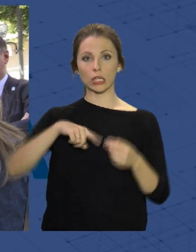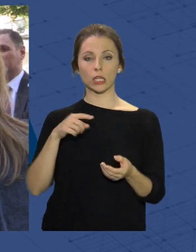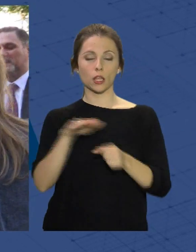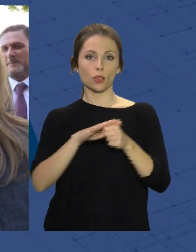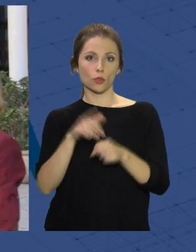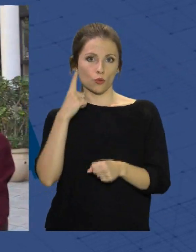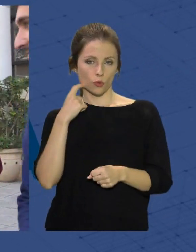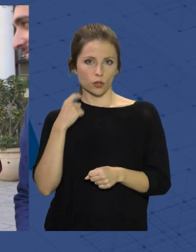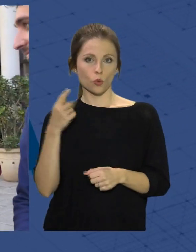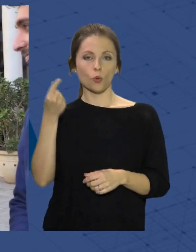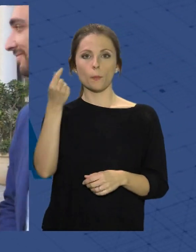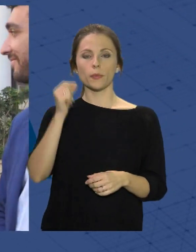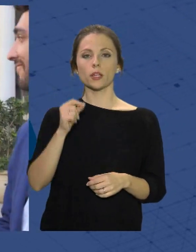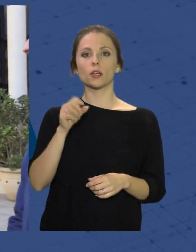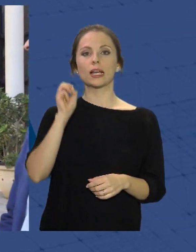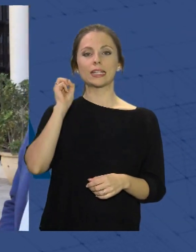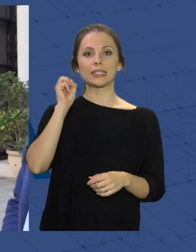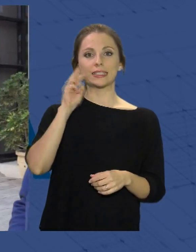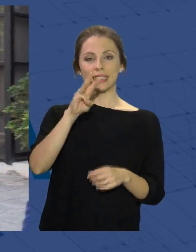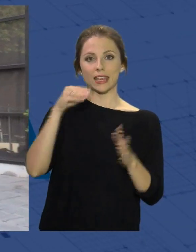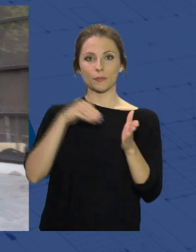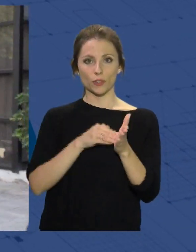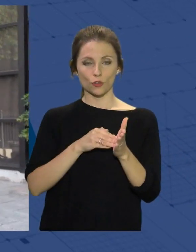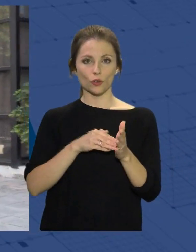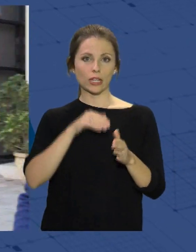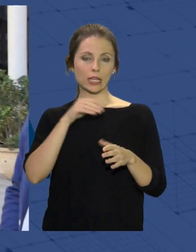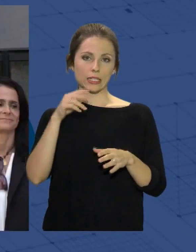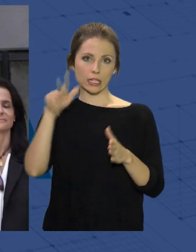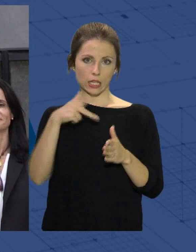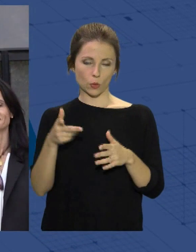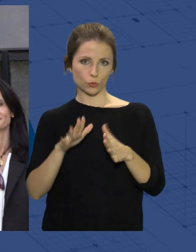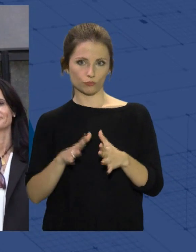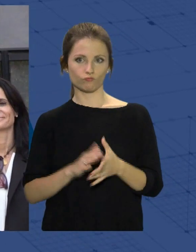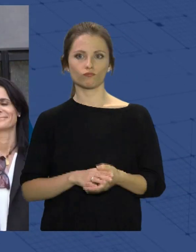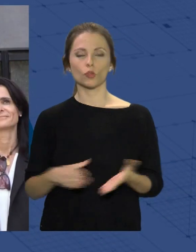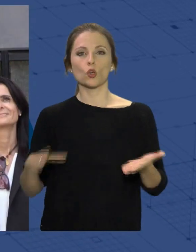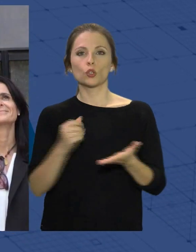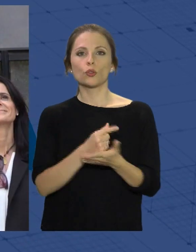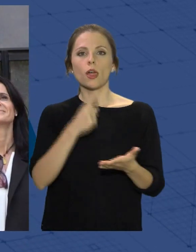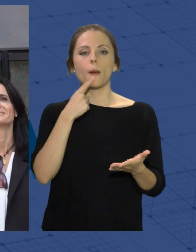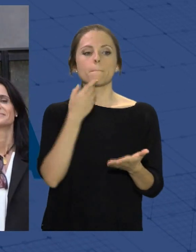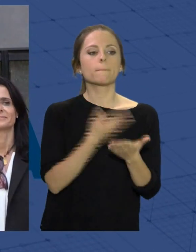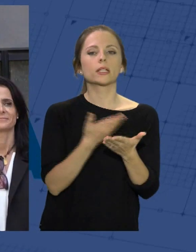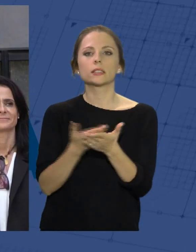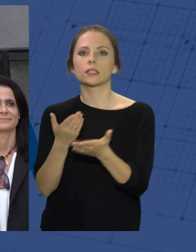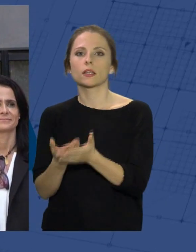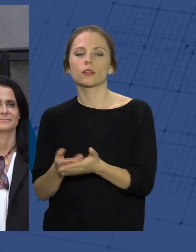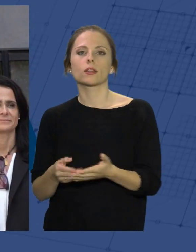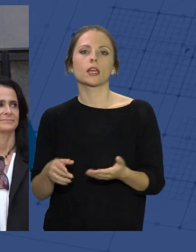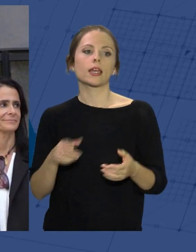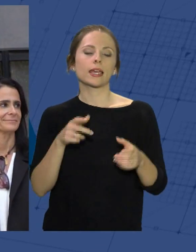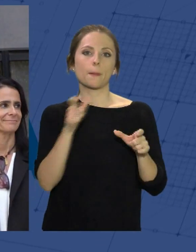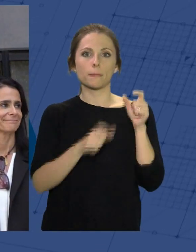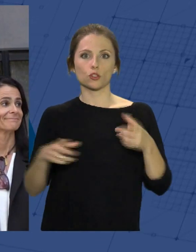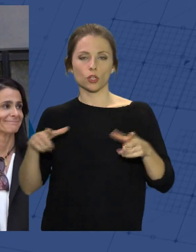con un presupuesto total de 13.700.000 euros. Todas aquellas peticiones que se tenían por parte de la sociedad almeriense,